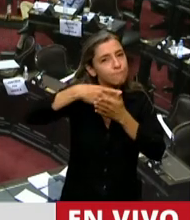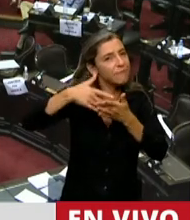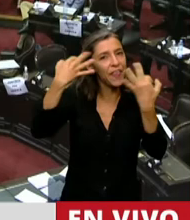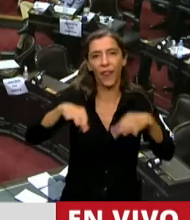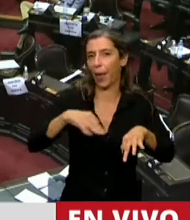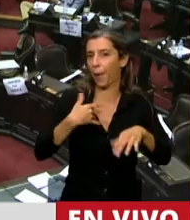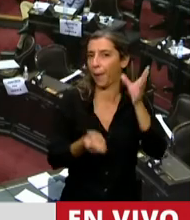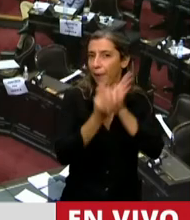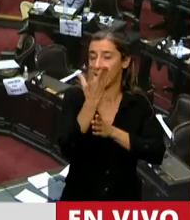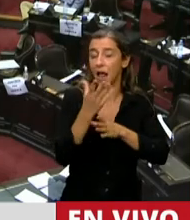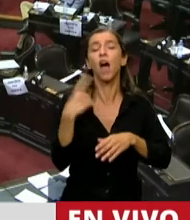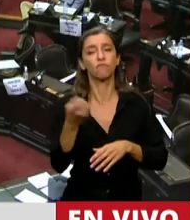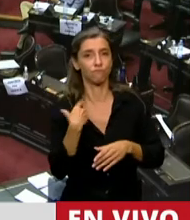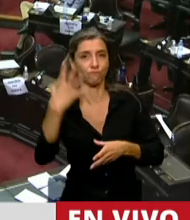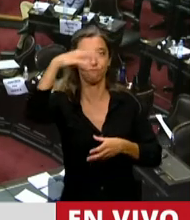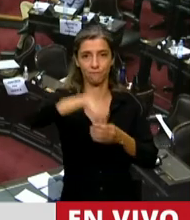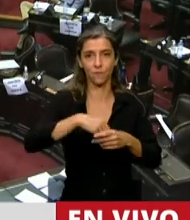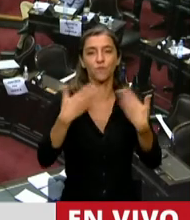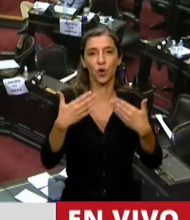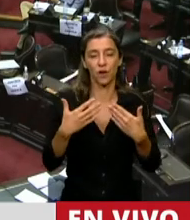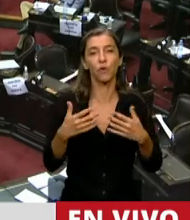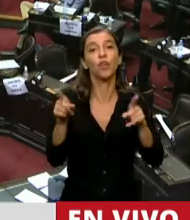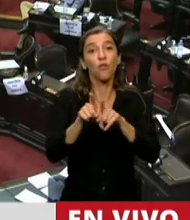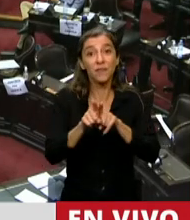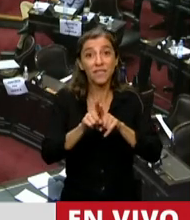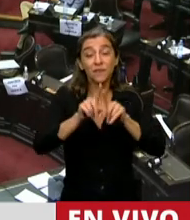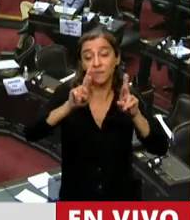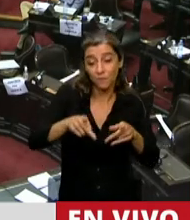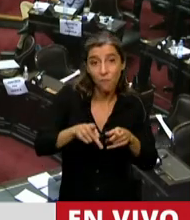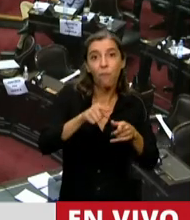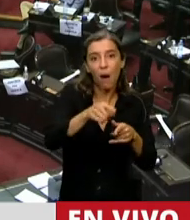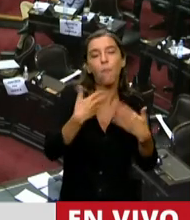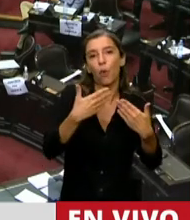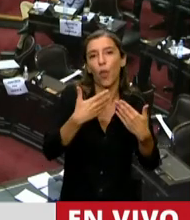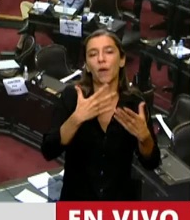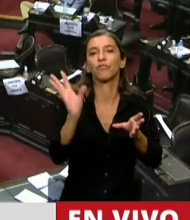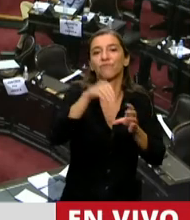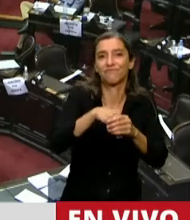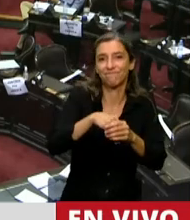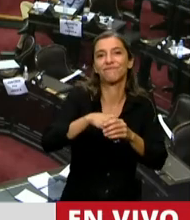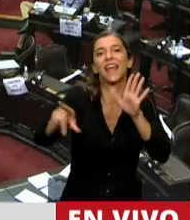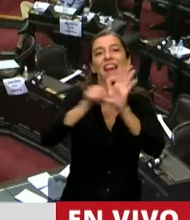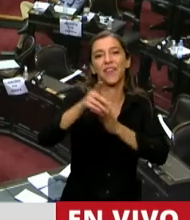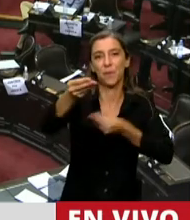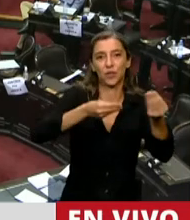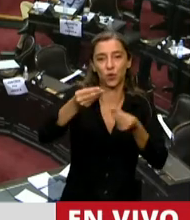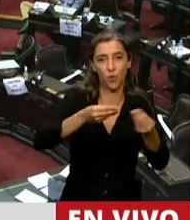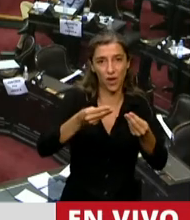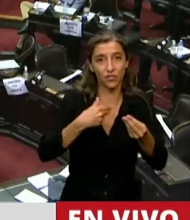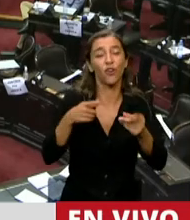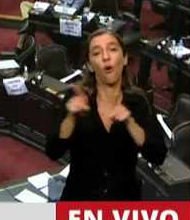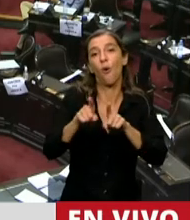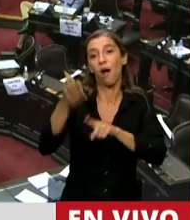y sumarlo al proyecto de presupuesto tal como lo dice la ley 25.647, pero que no lo hemos hecho, necesitamos